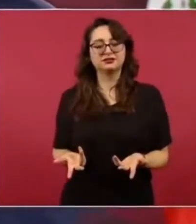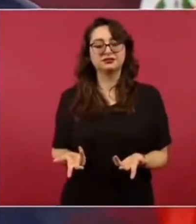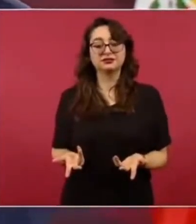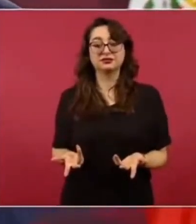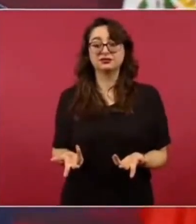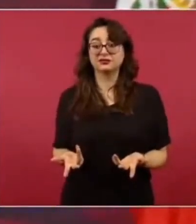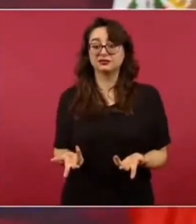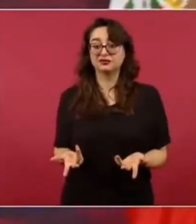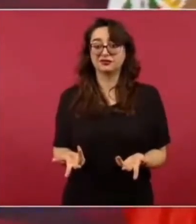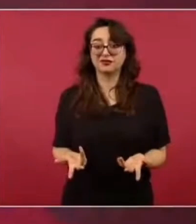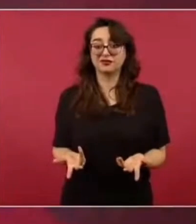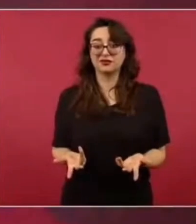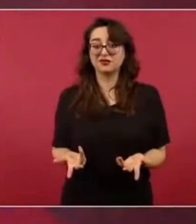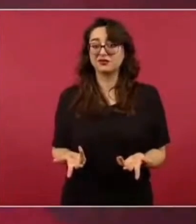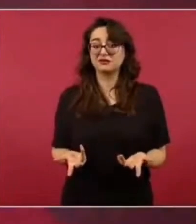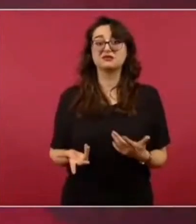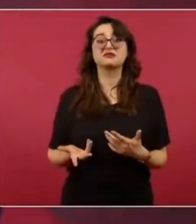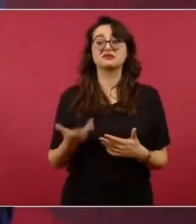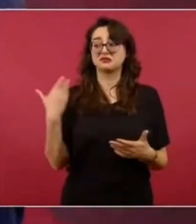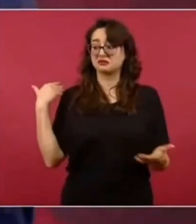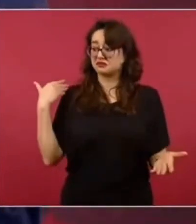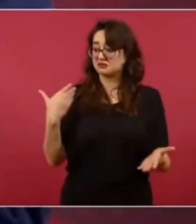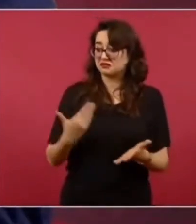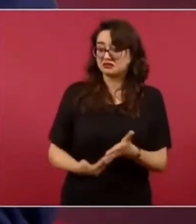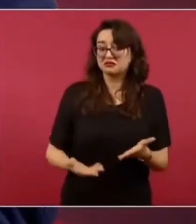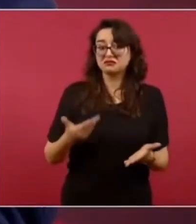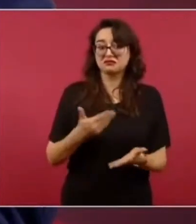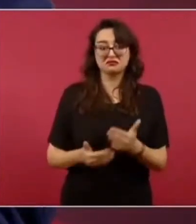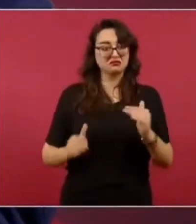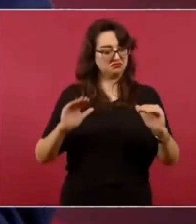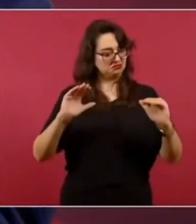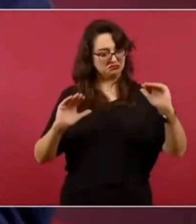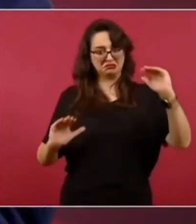Entonces, mucha desigualdad en el país.